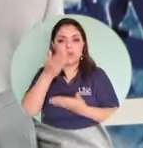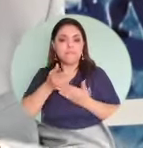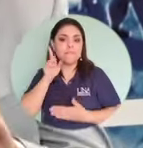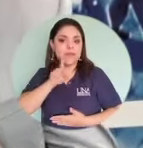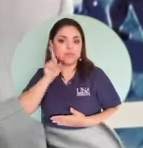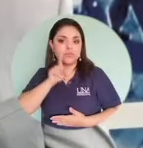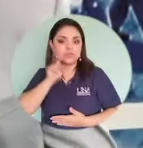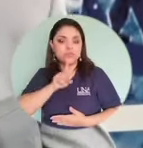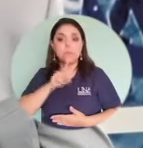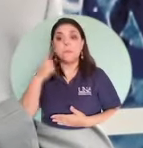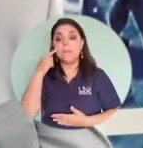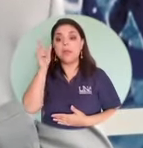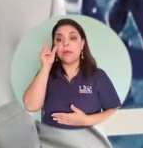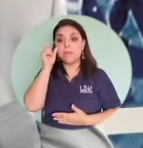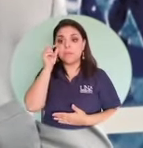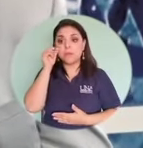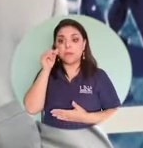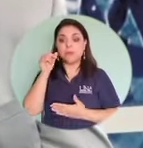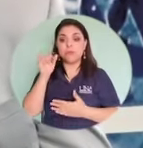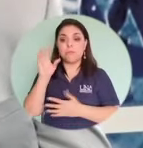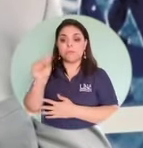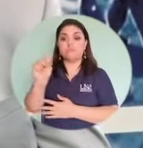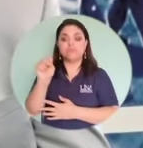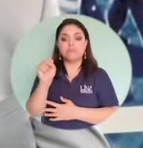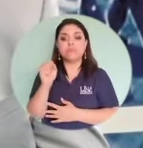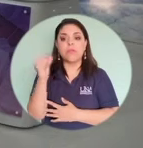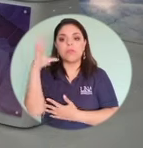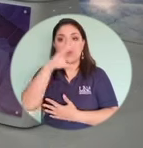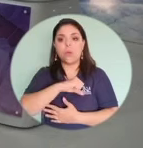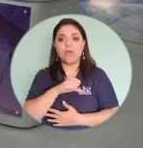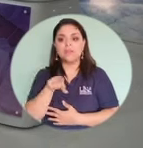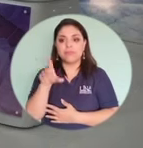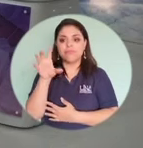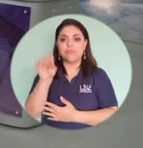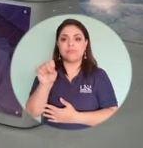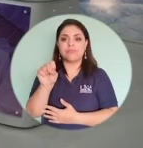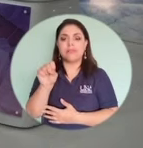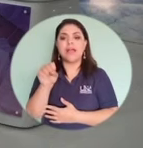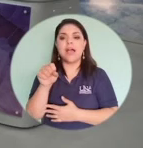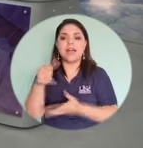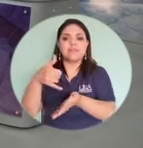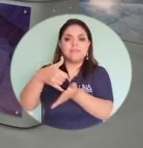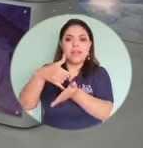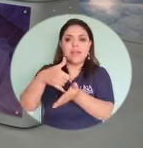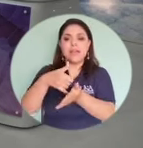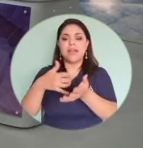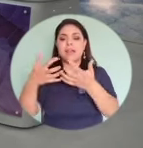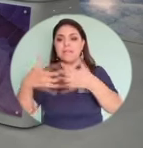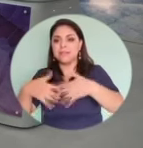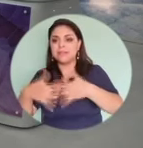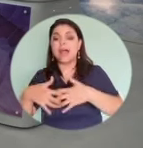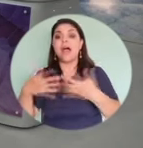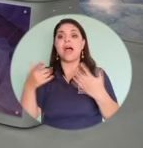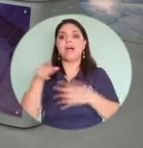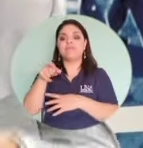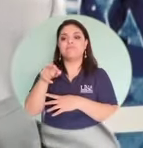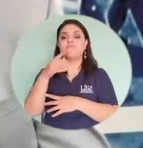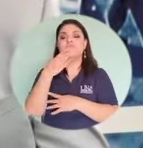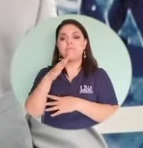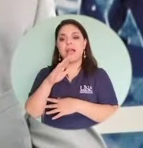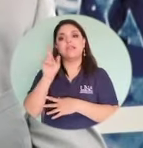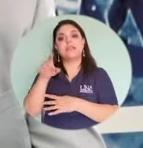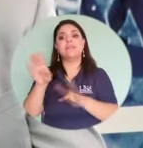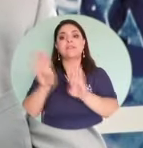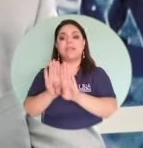buscando cuáles son las oportunidades de mejora que tienen las organizaciones para cerrarlas y para